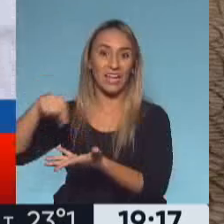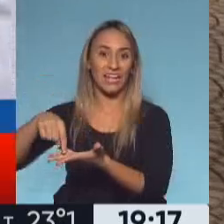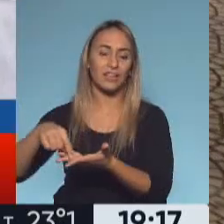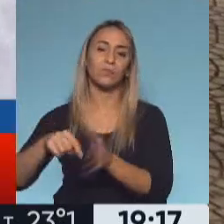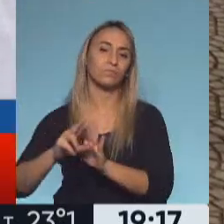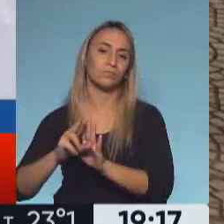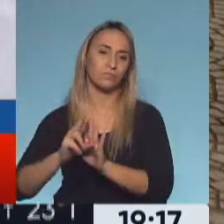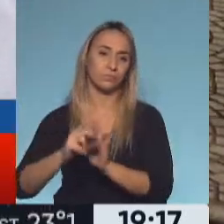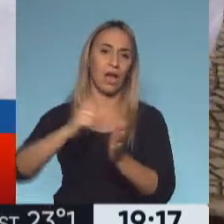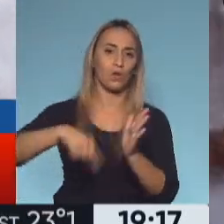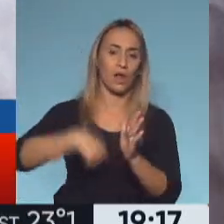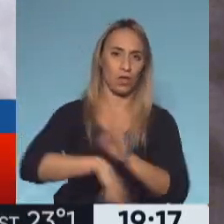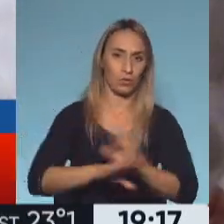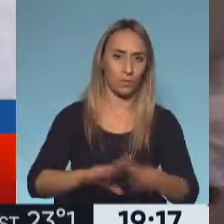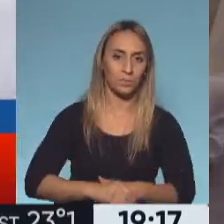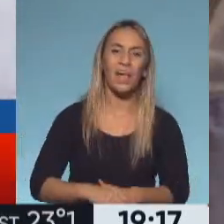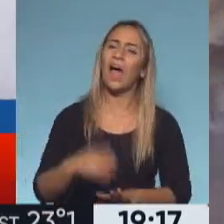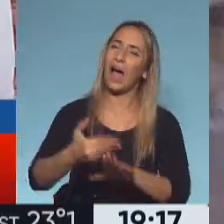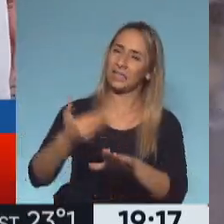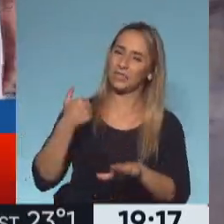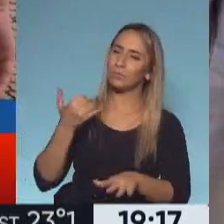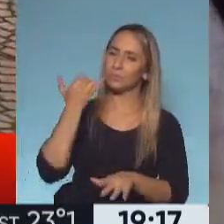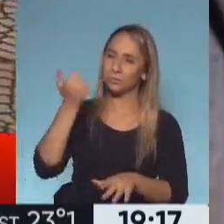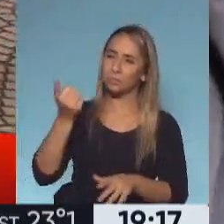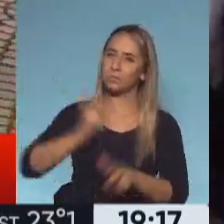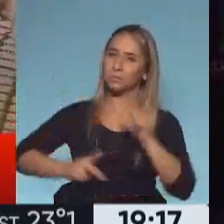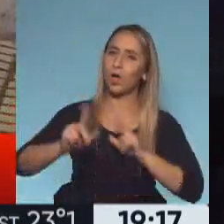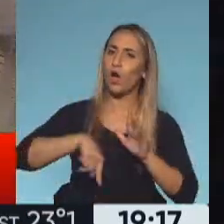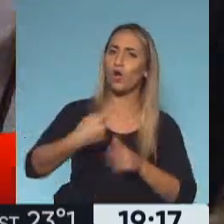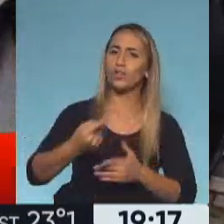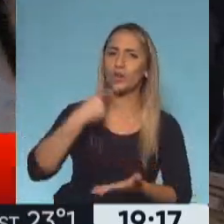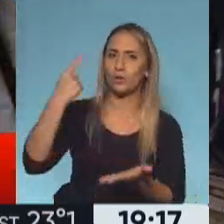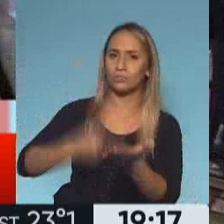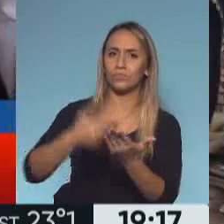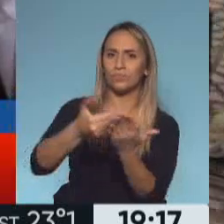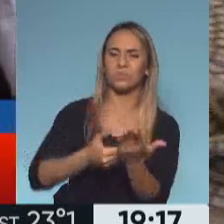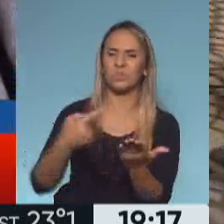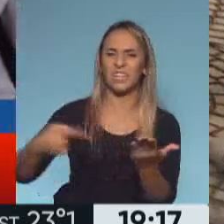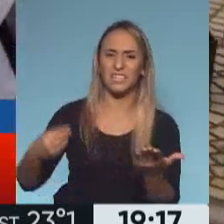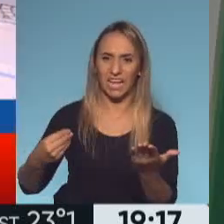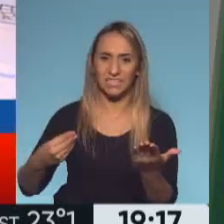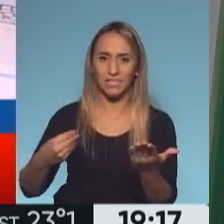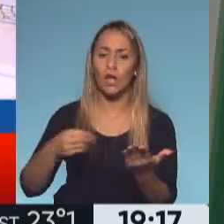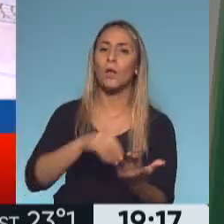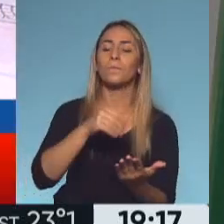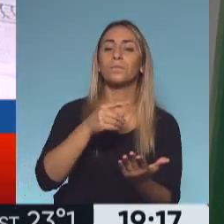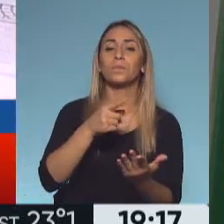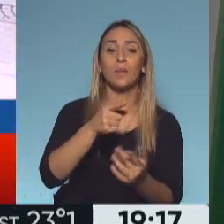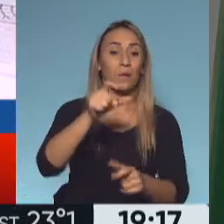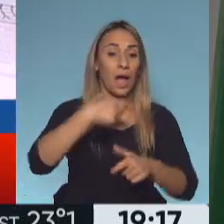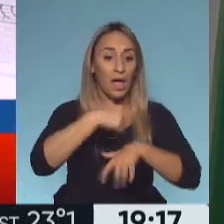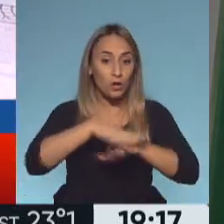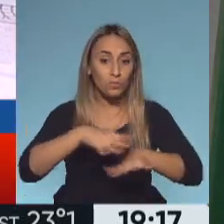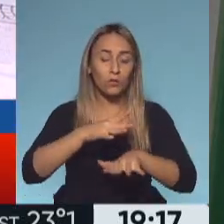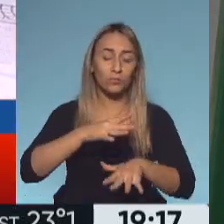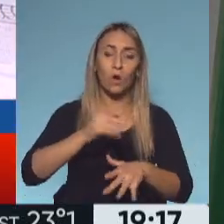ayer, Néstor, ya nos anticipabas de otro fallo, que lo que hacía era que no computaran las faltas para los alumnos cuyas